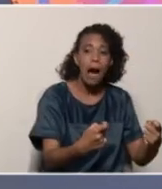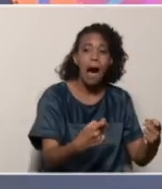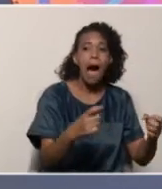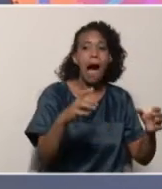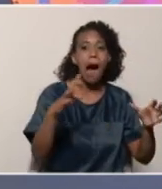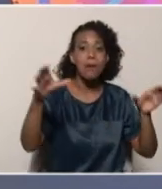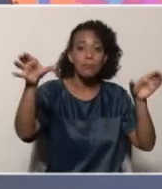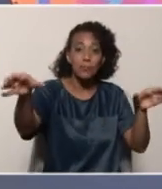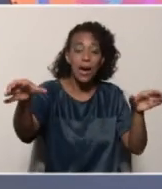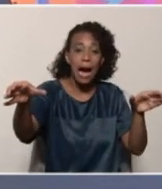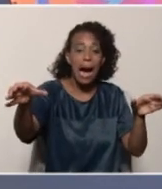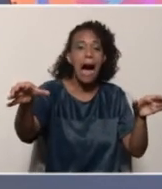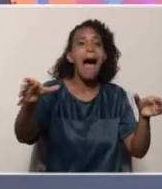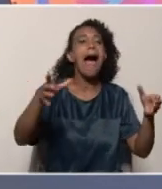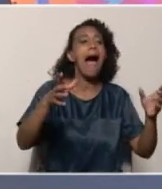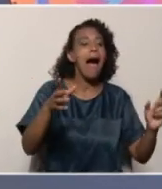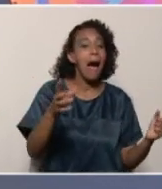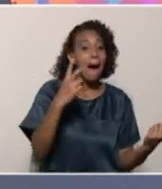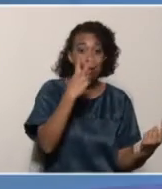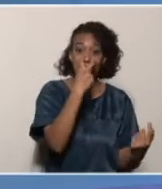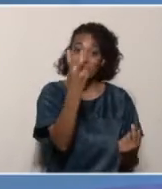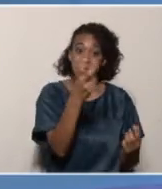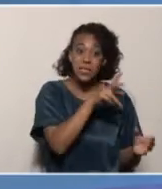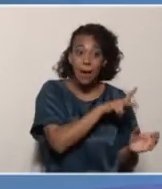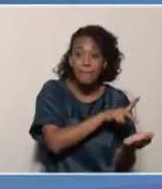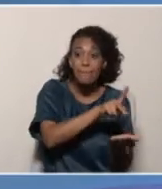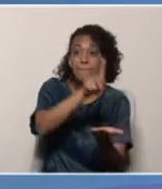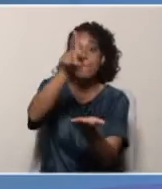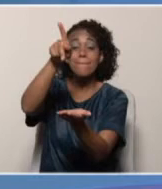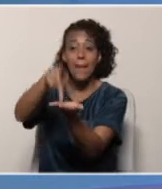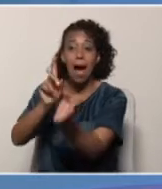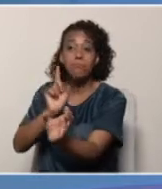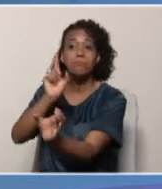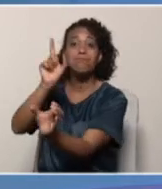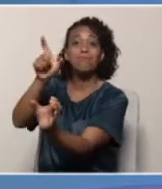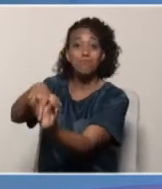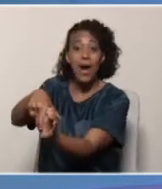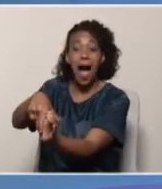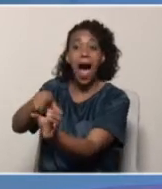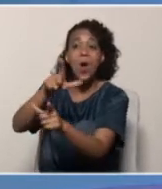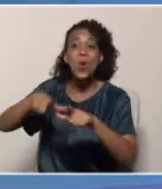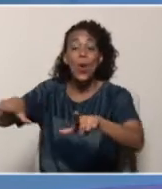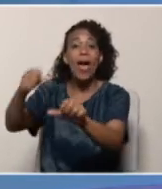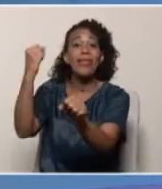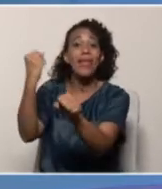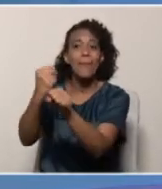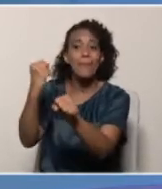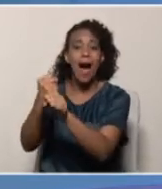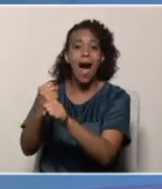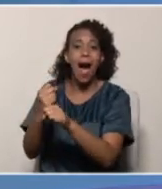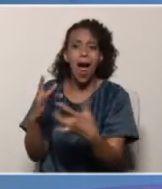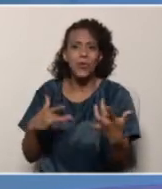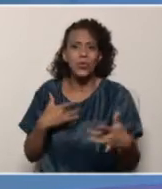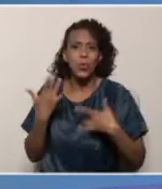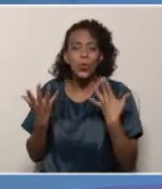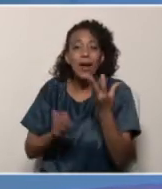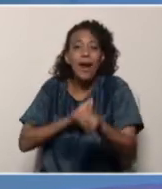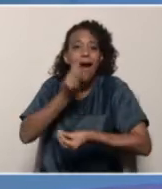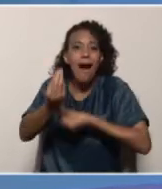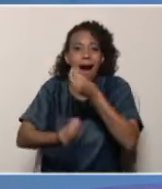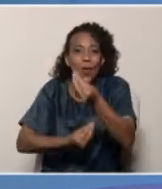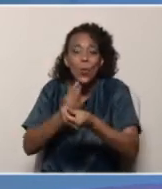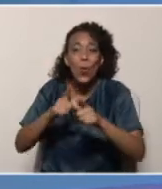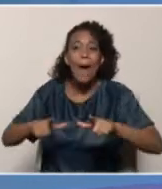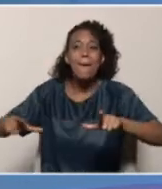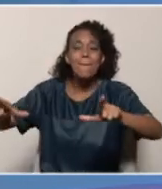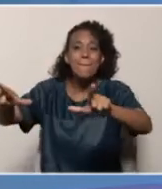intersectorial permite que nuestro participante se incorpore en una actividad laboral realizada